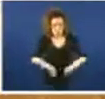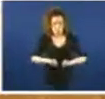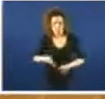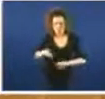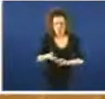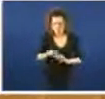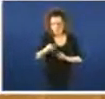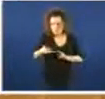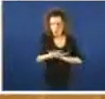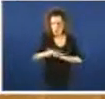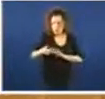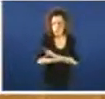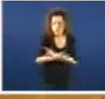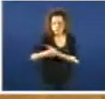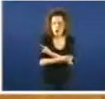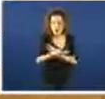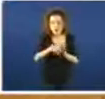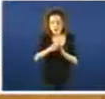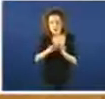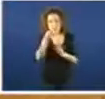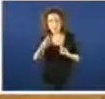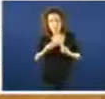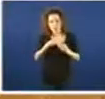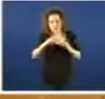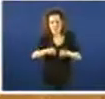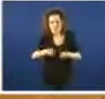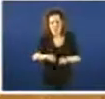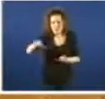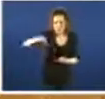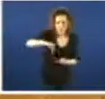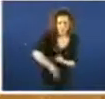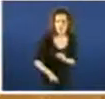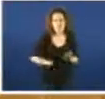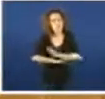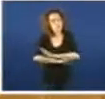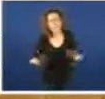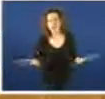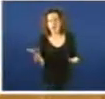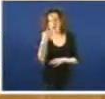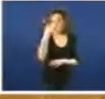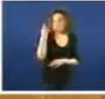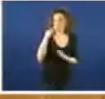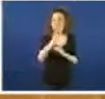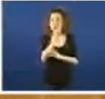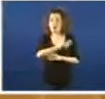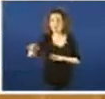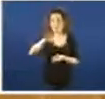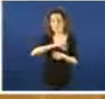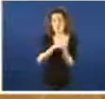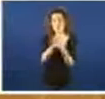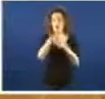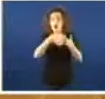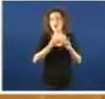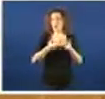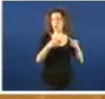recortados e a súa calidade de vida empeora dramáticamente. O pasado ano, estes pacientes crónicos que ahora preocupan tanto o